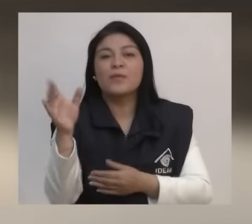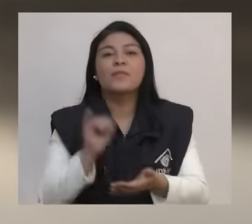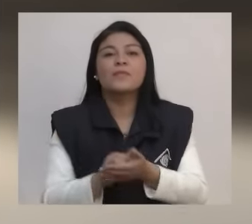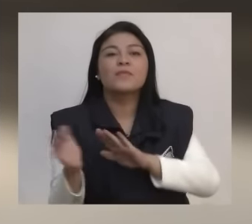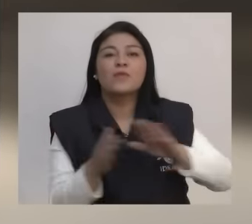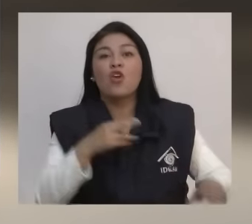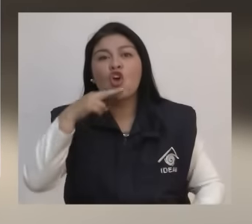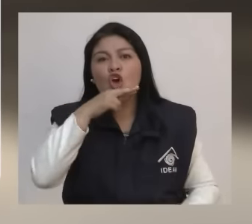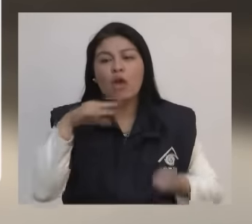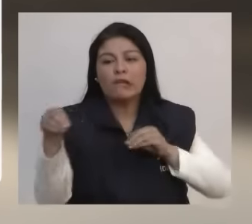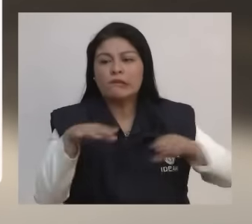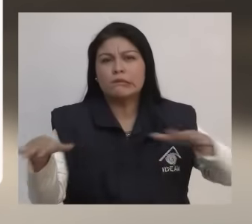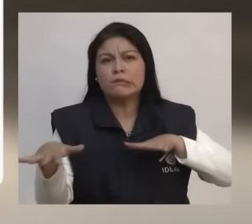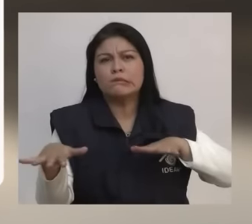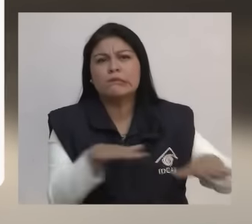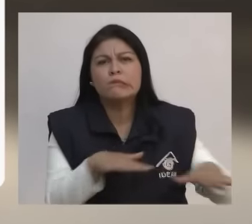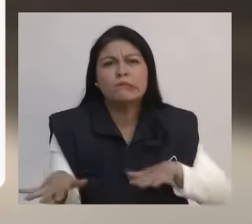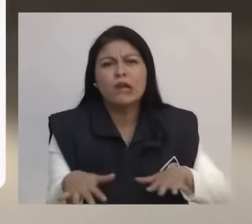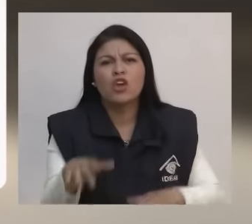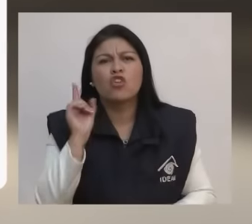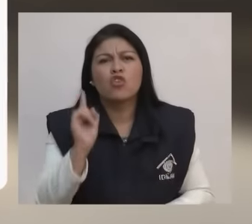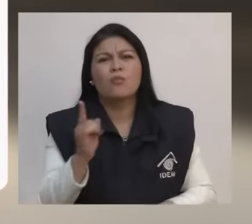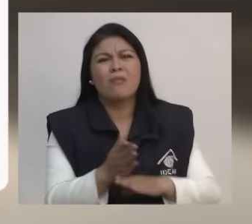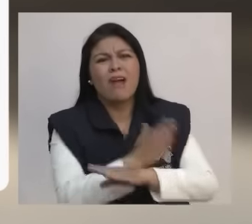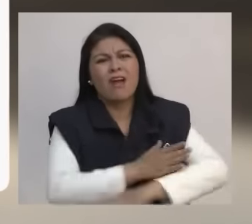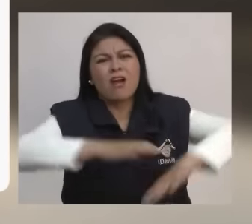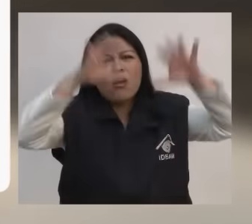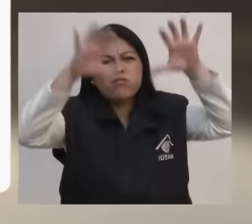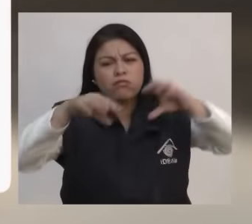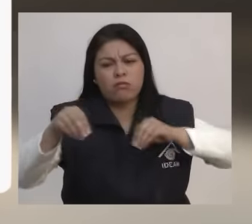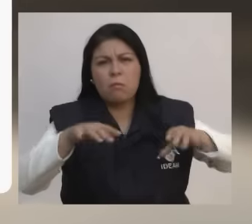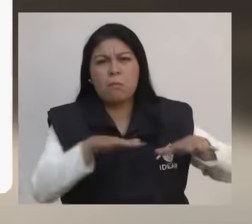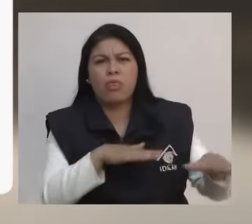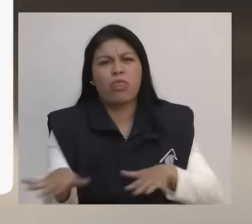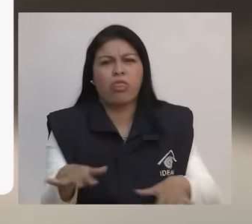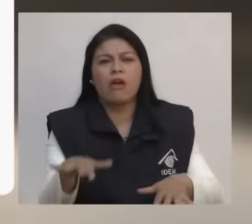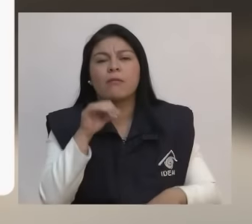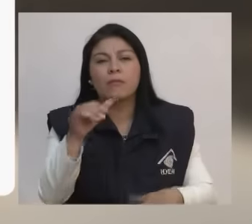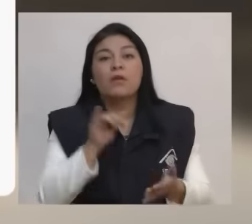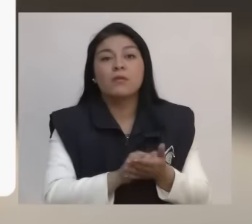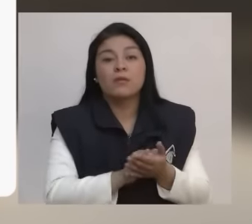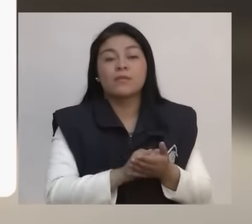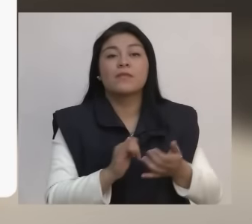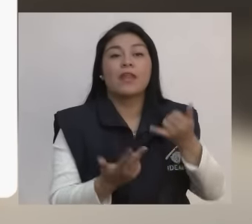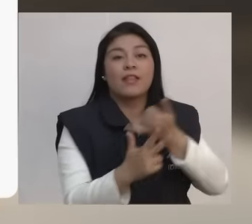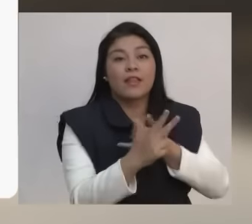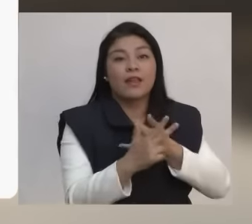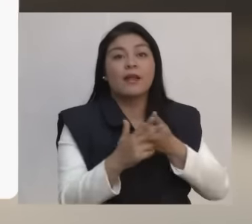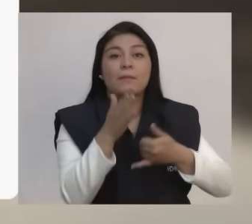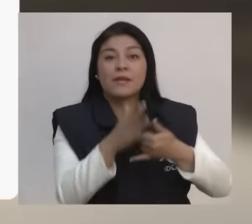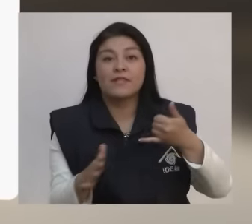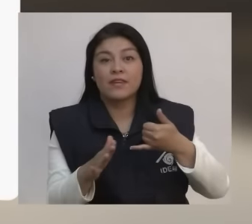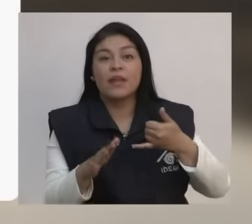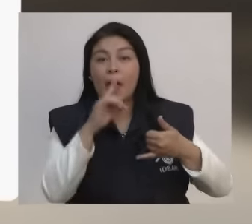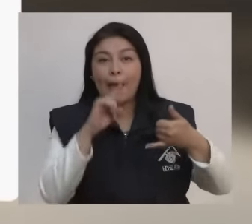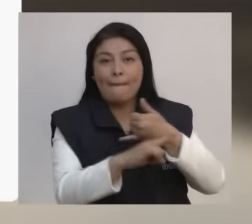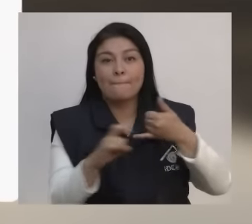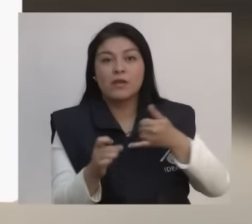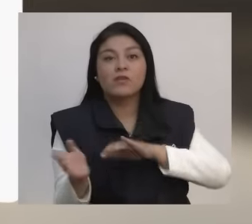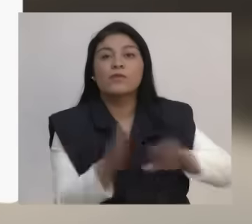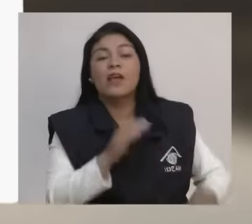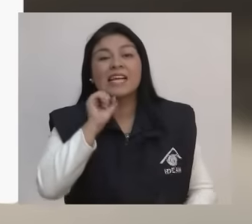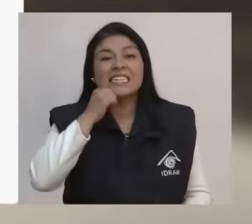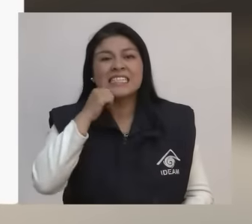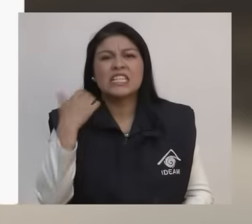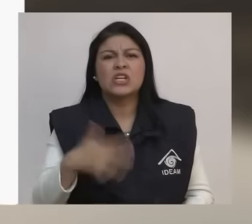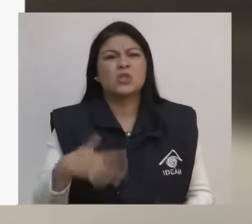deslizamientos de tierra provocados por las constantes lluvias en la región andina, pacífica y en la Amazonía Alerta naranja por tiempo de lluvia y